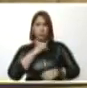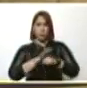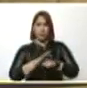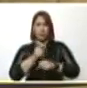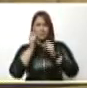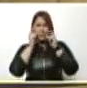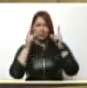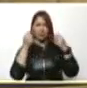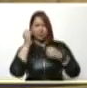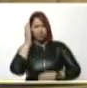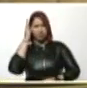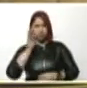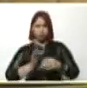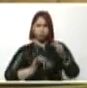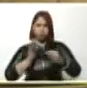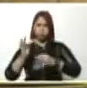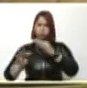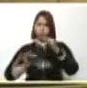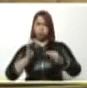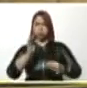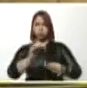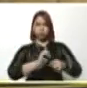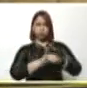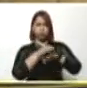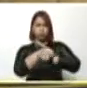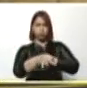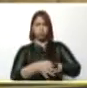la capacidad de contagio que tiene esta variante Omicron.